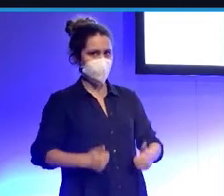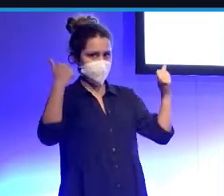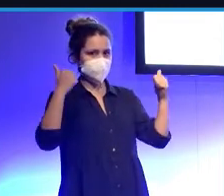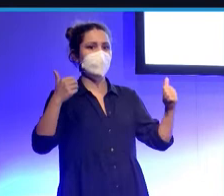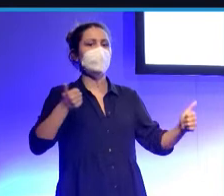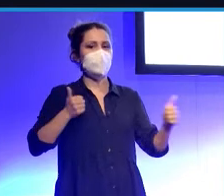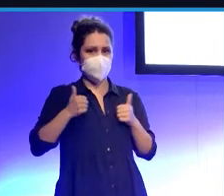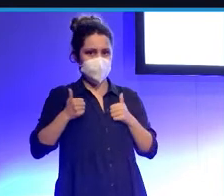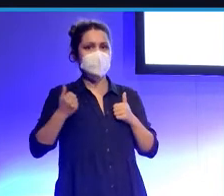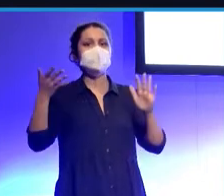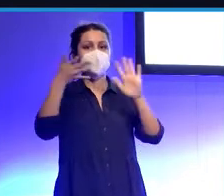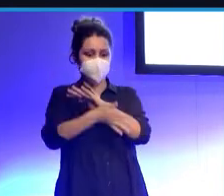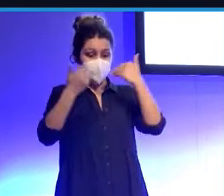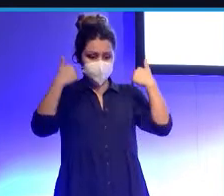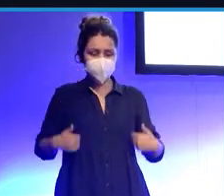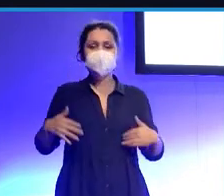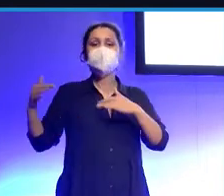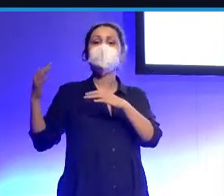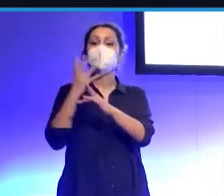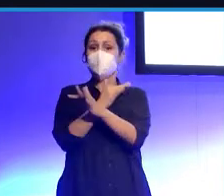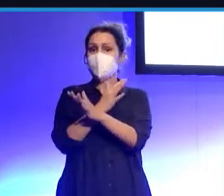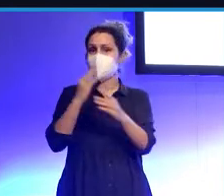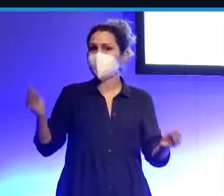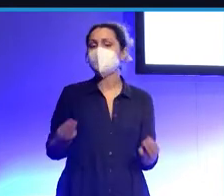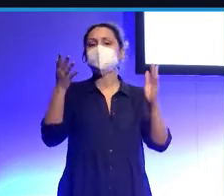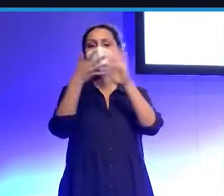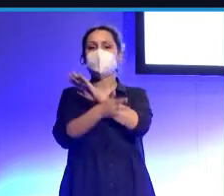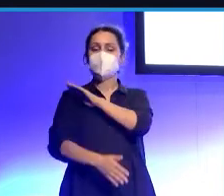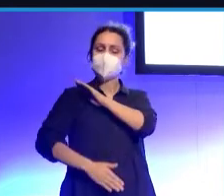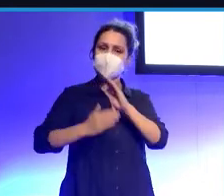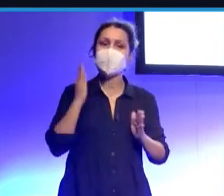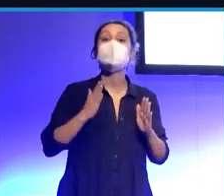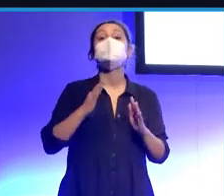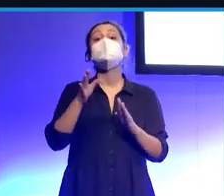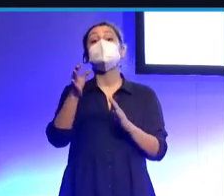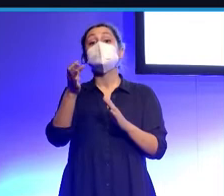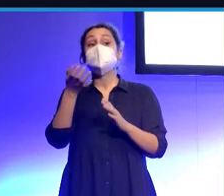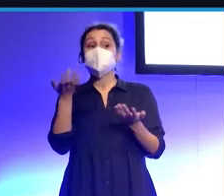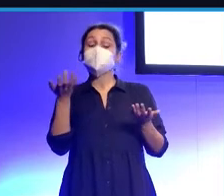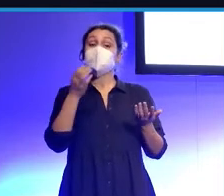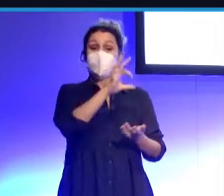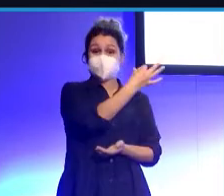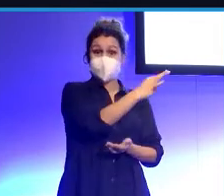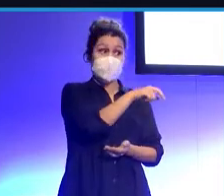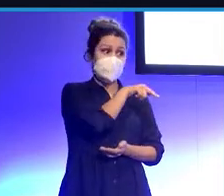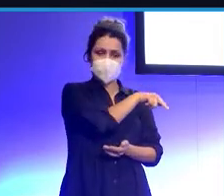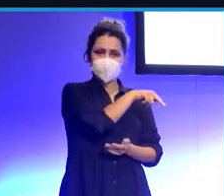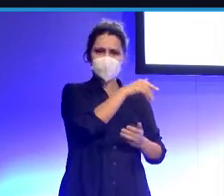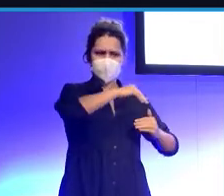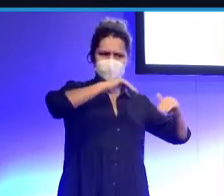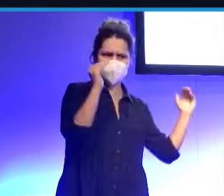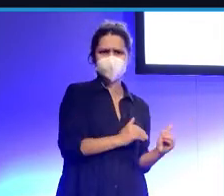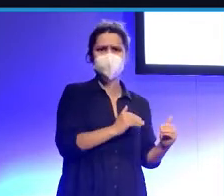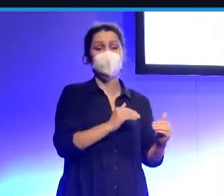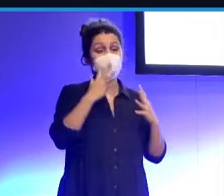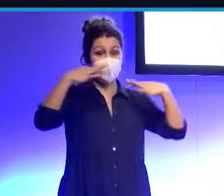bueno, ha jugado mejor tanto físicamente como son más rápidos, son más atléticos, cuando la gente que había visto el partido, esas